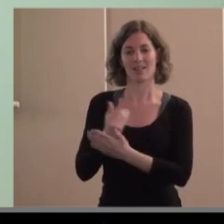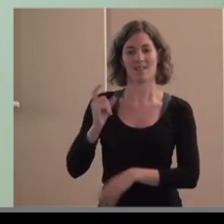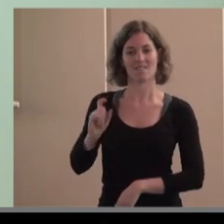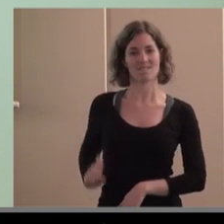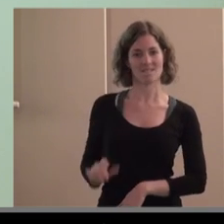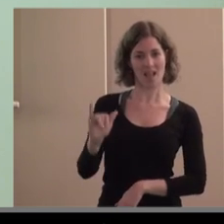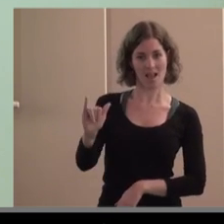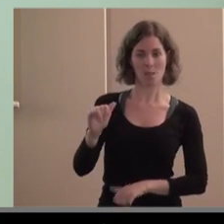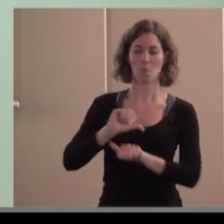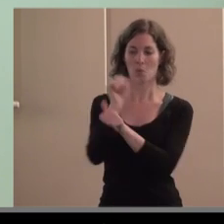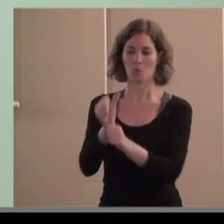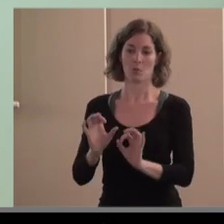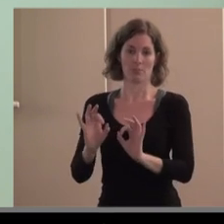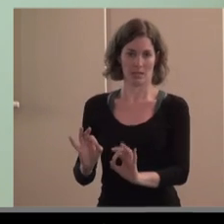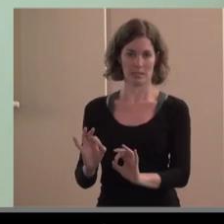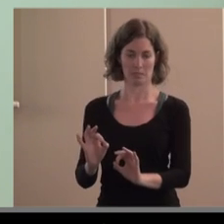y lo repartíamos